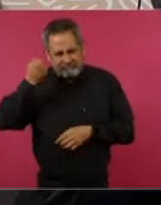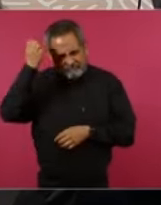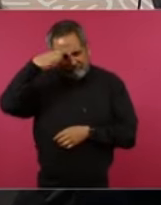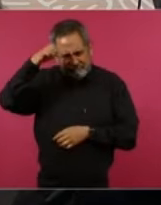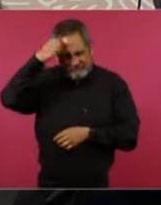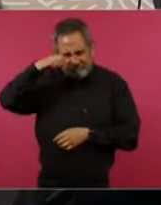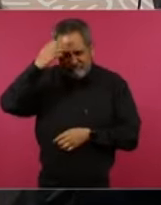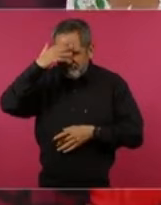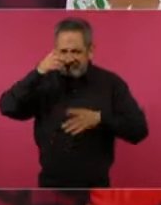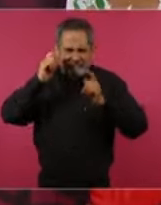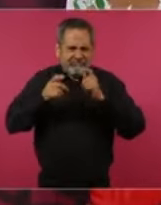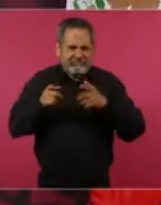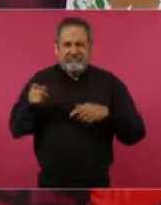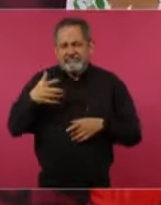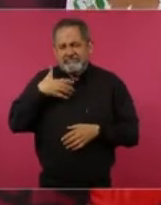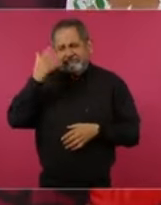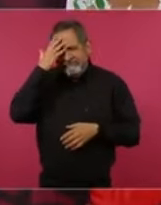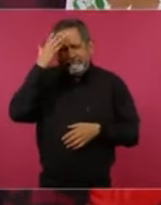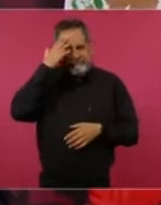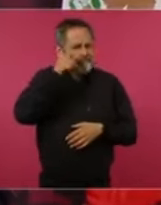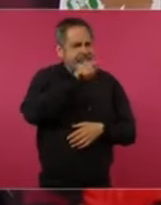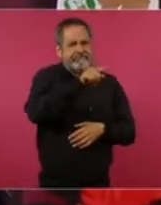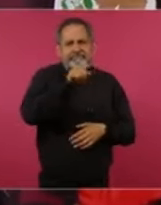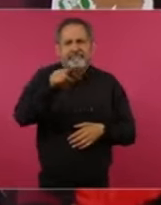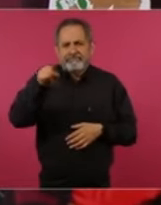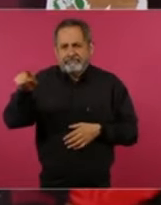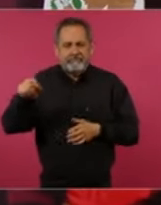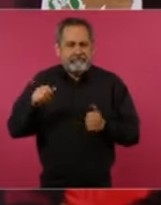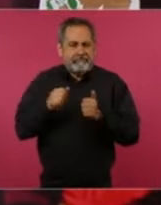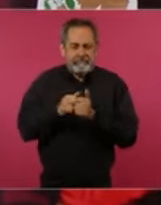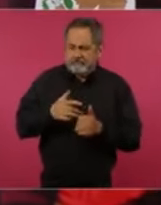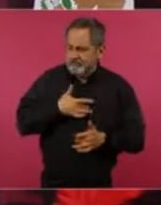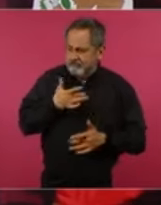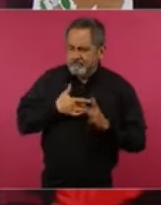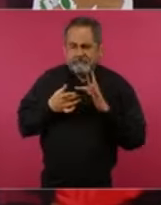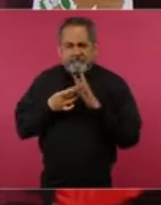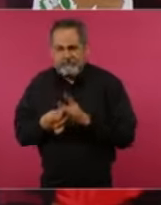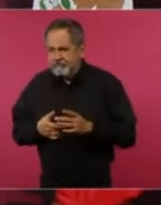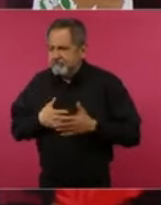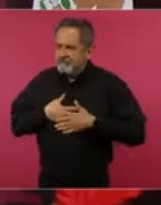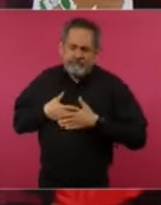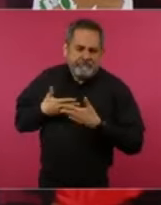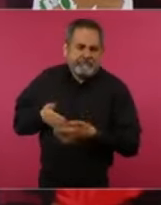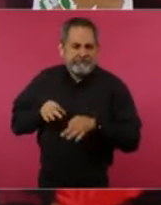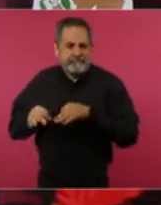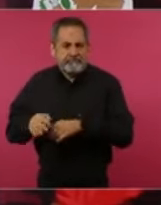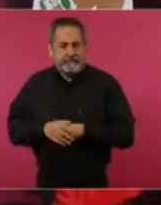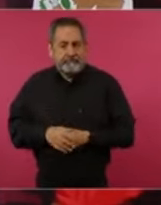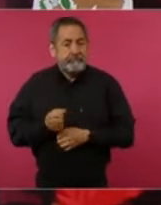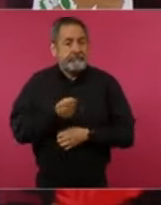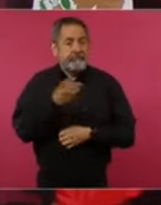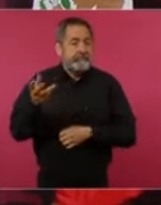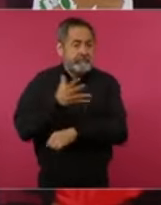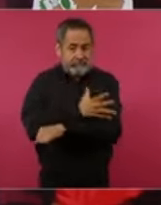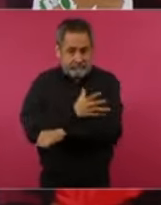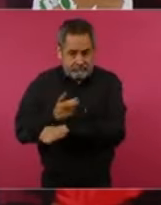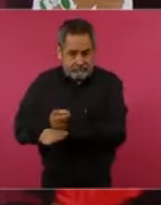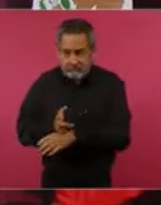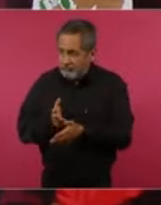con mística de servicio, honestos.